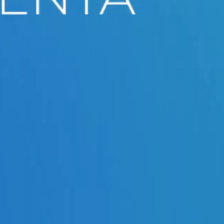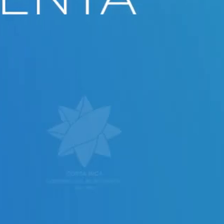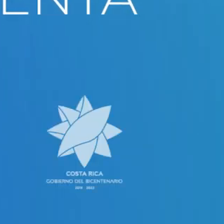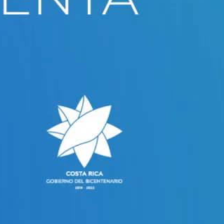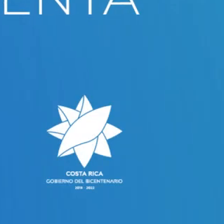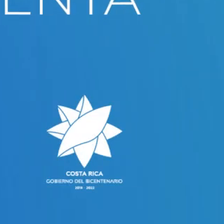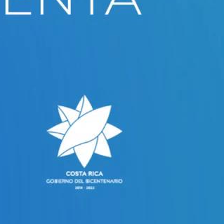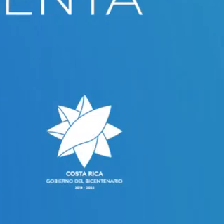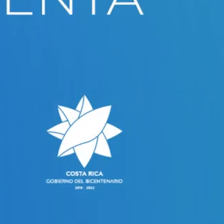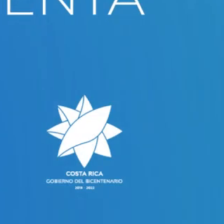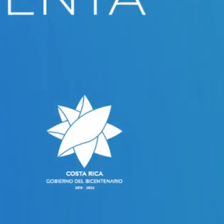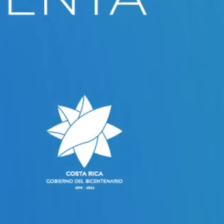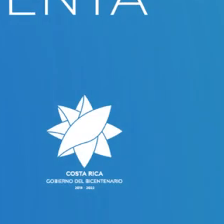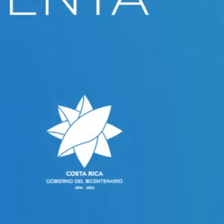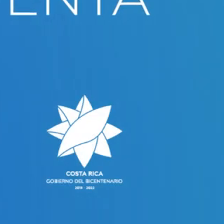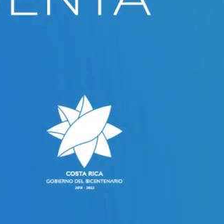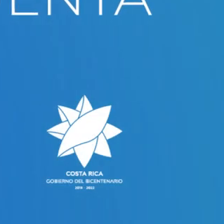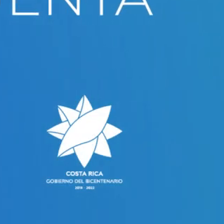.cr Gobierno del Bicentenario